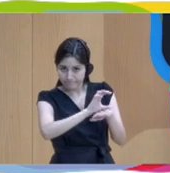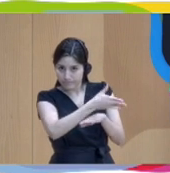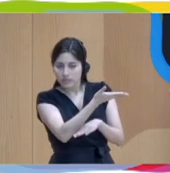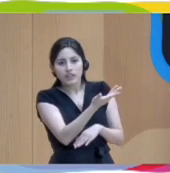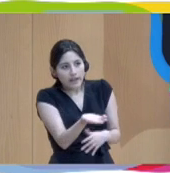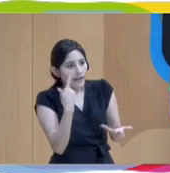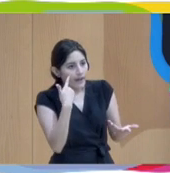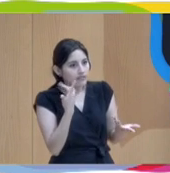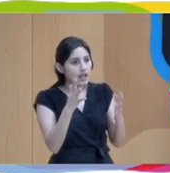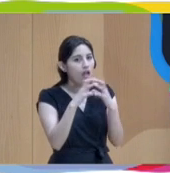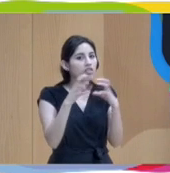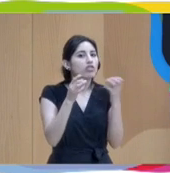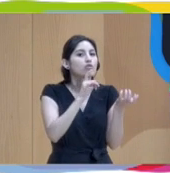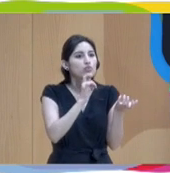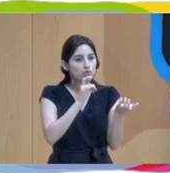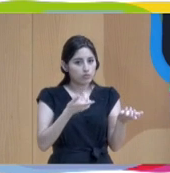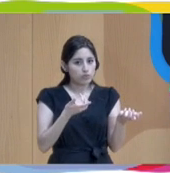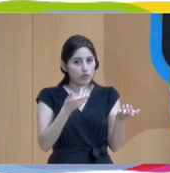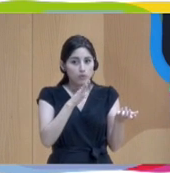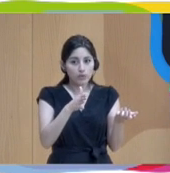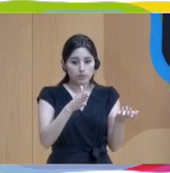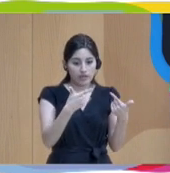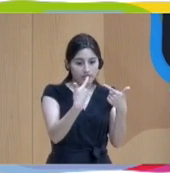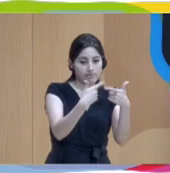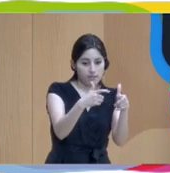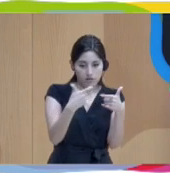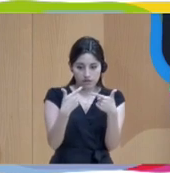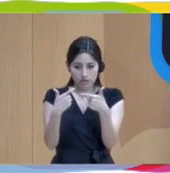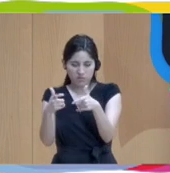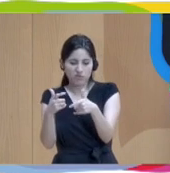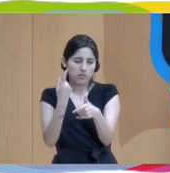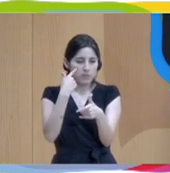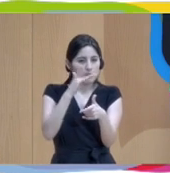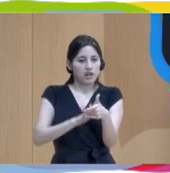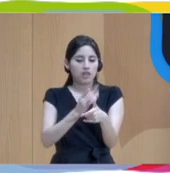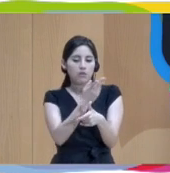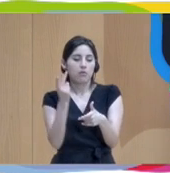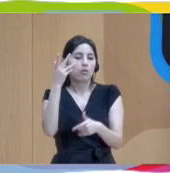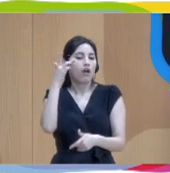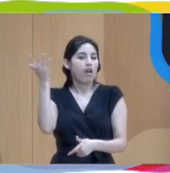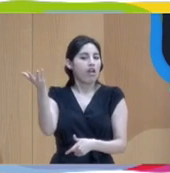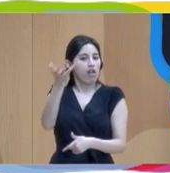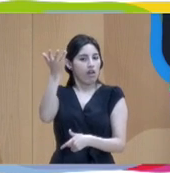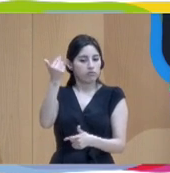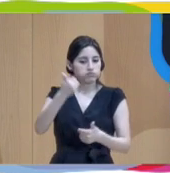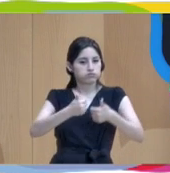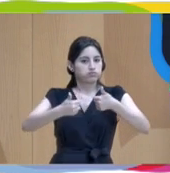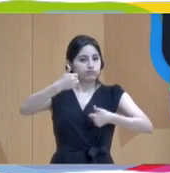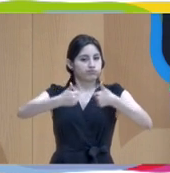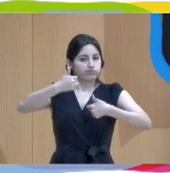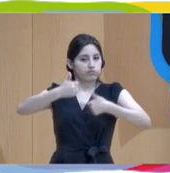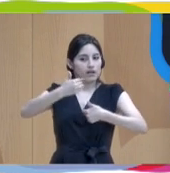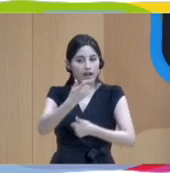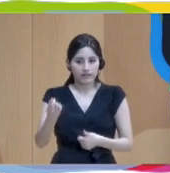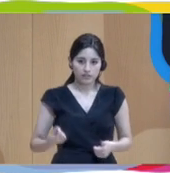entendamos más, que esas barreras que existen entre departamentos, incluso egos, se disuelvan? Toma, toma,